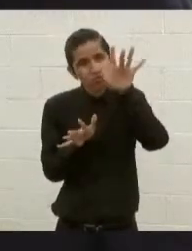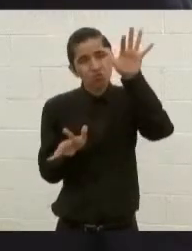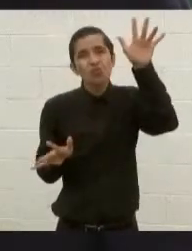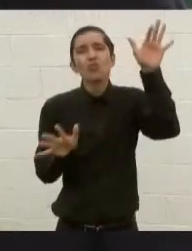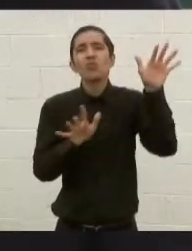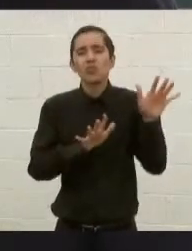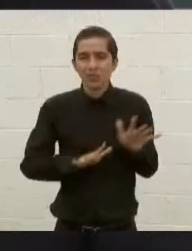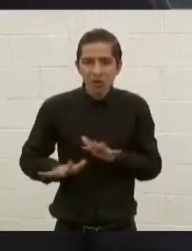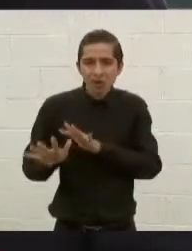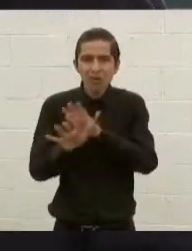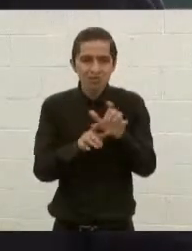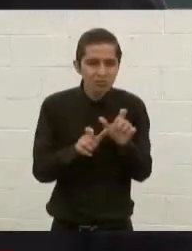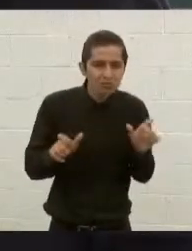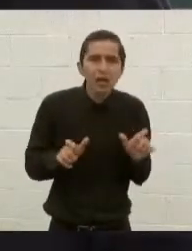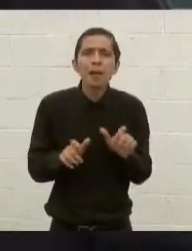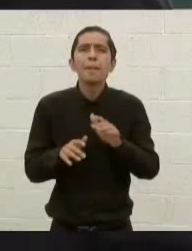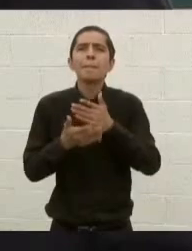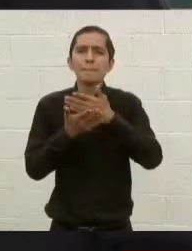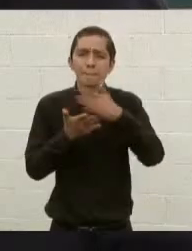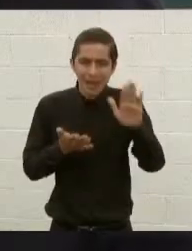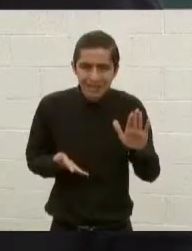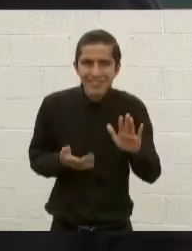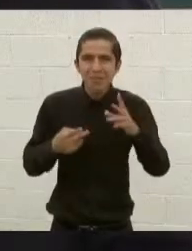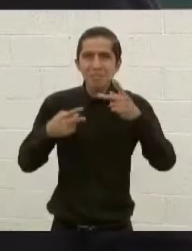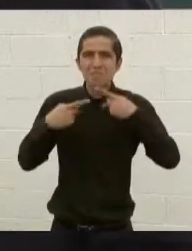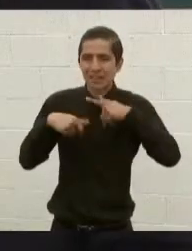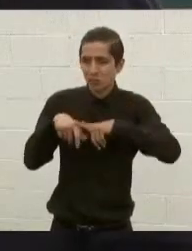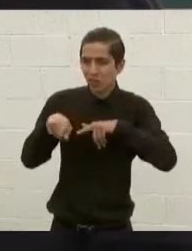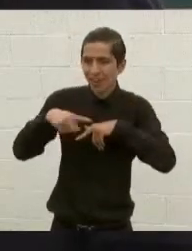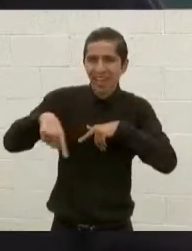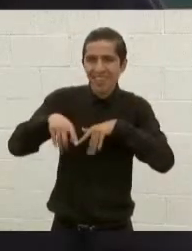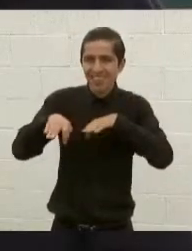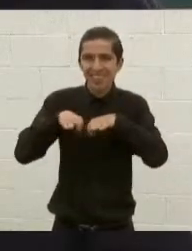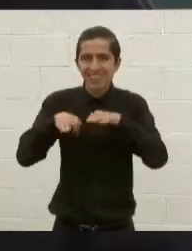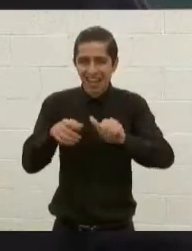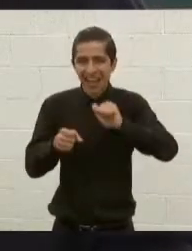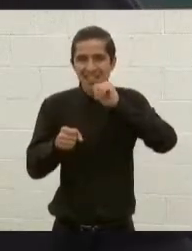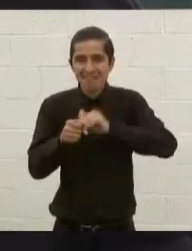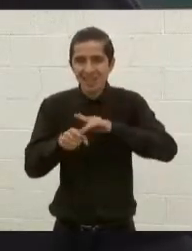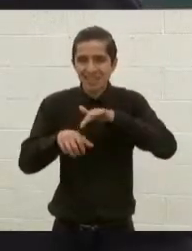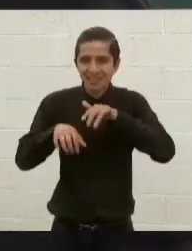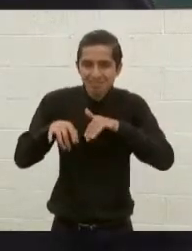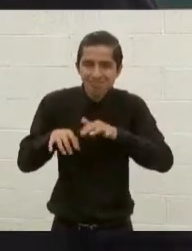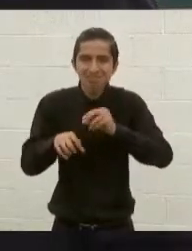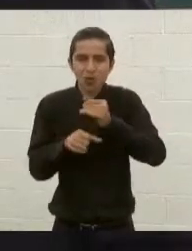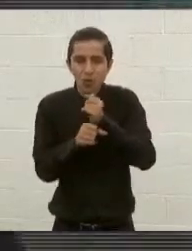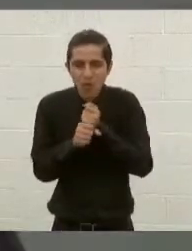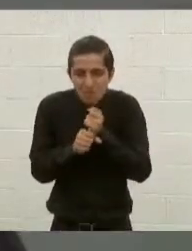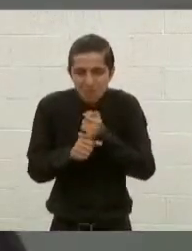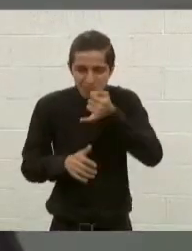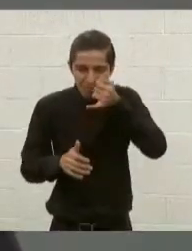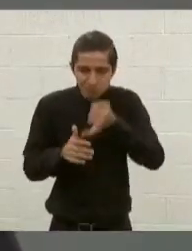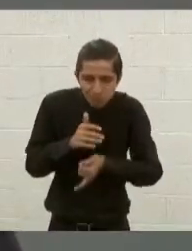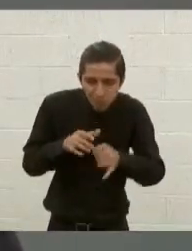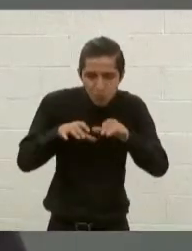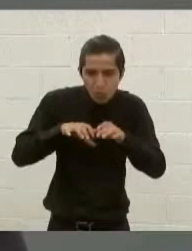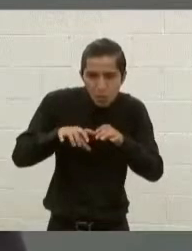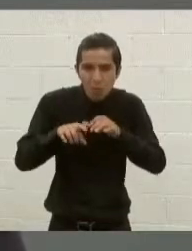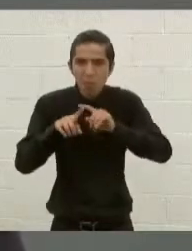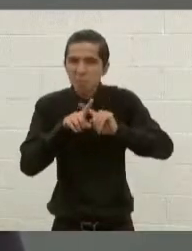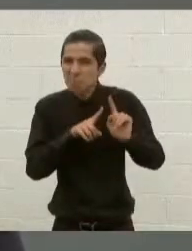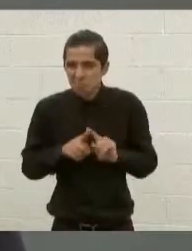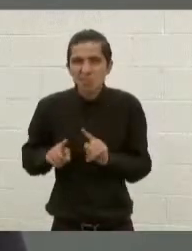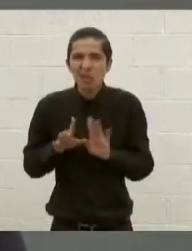más todo aquel personal de carácter administrativo de investigación o del área